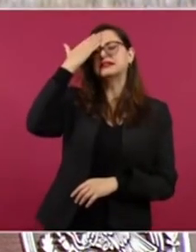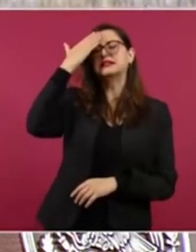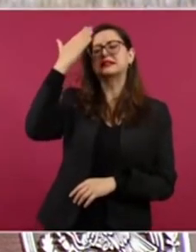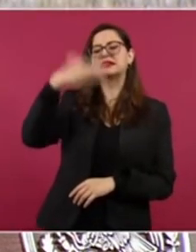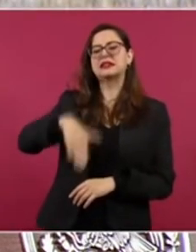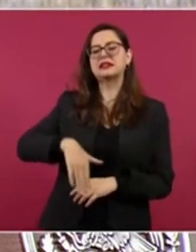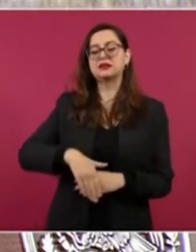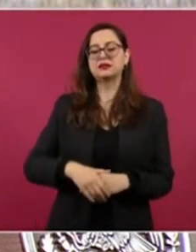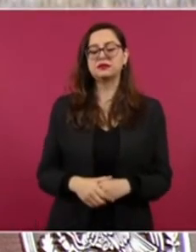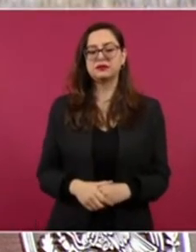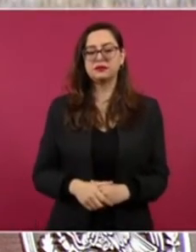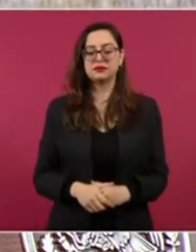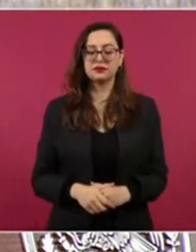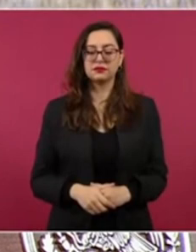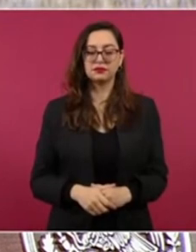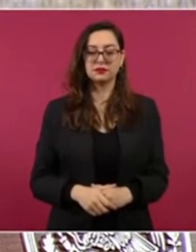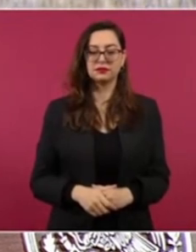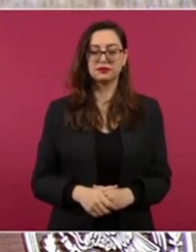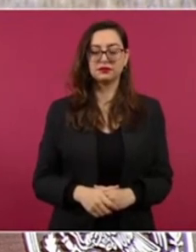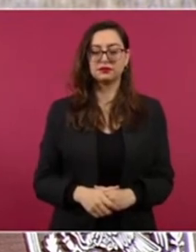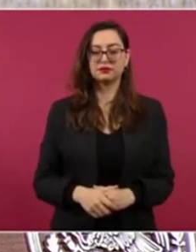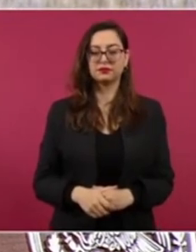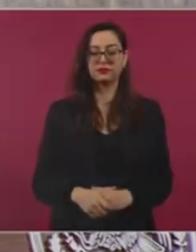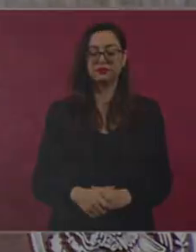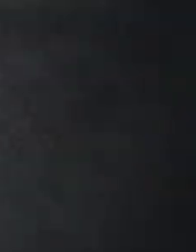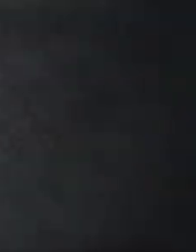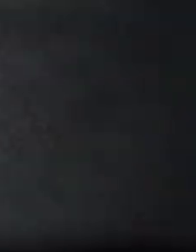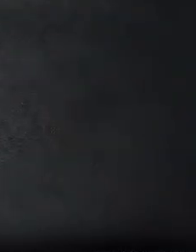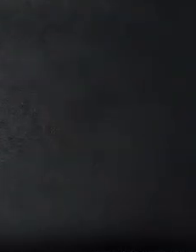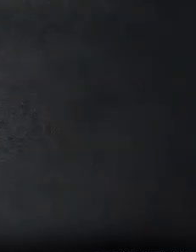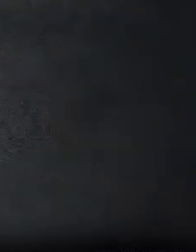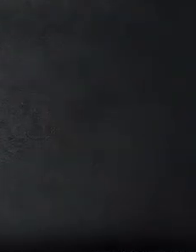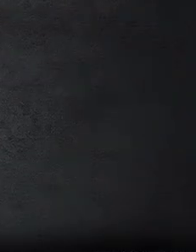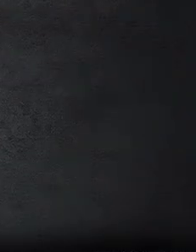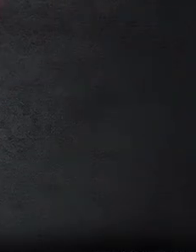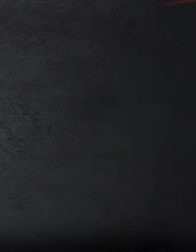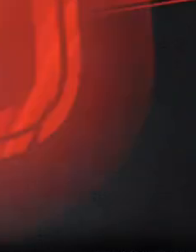menciono? Porque hay algunos que piensan…